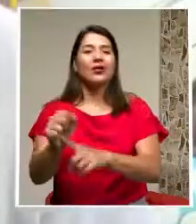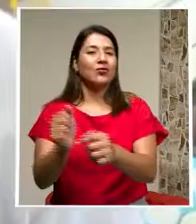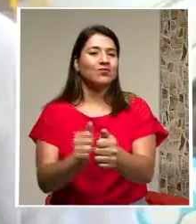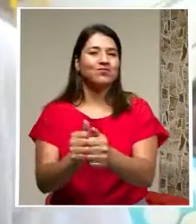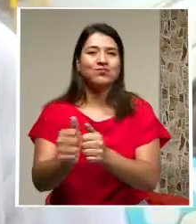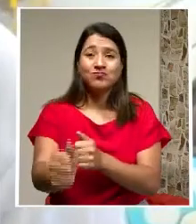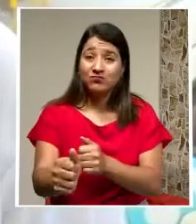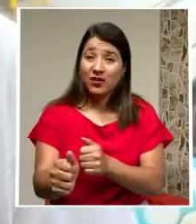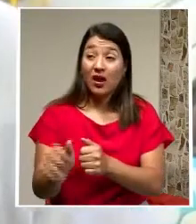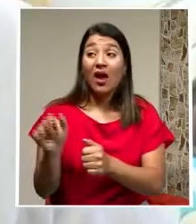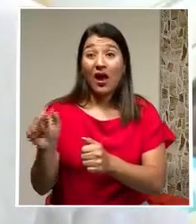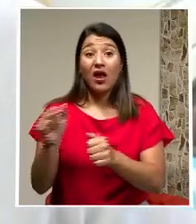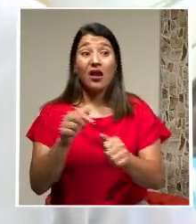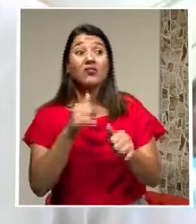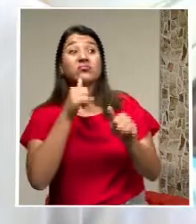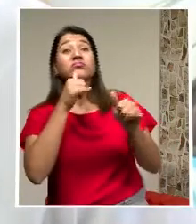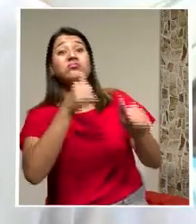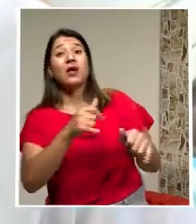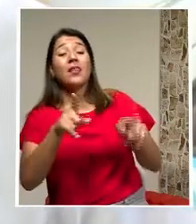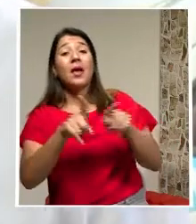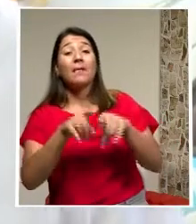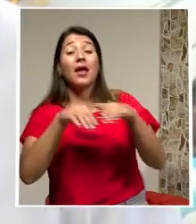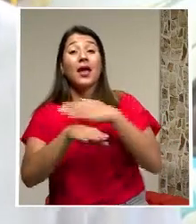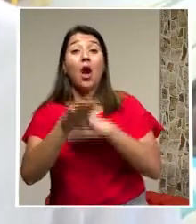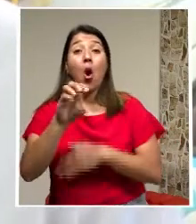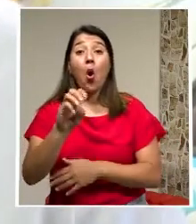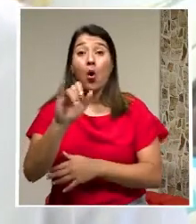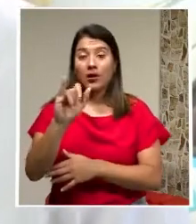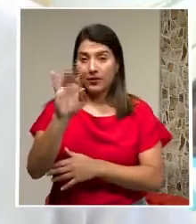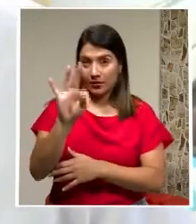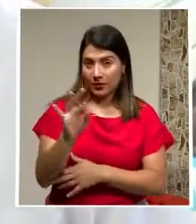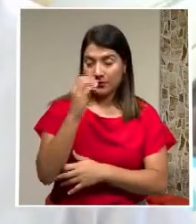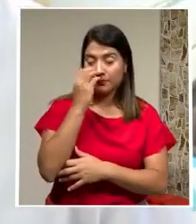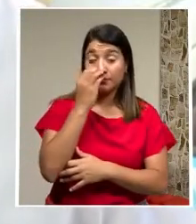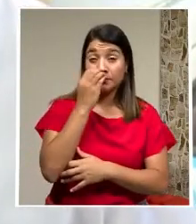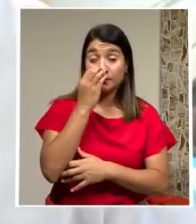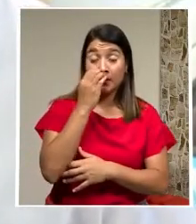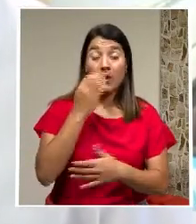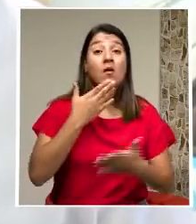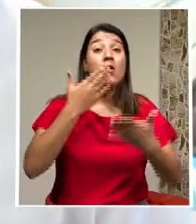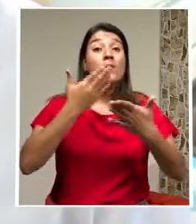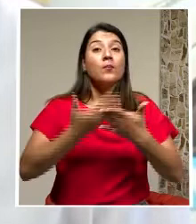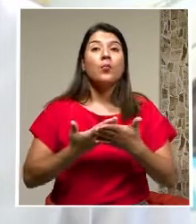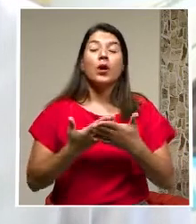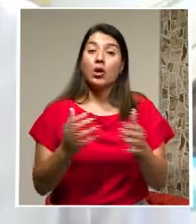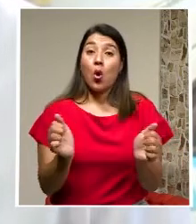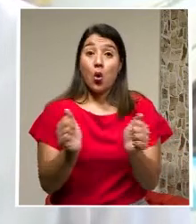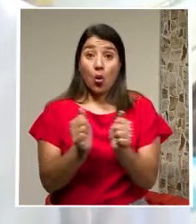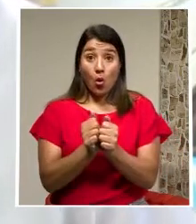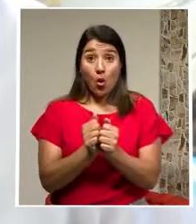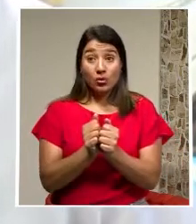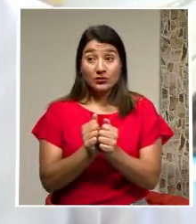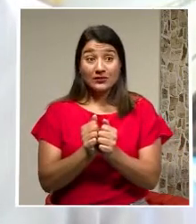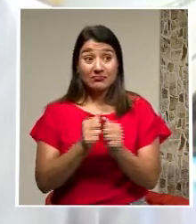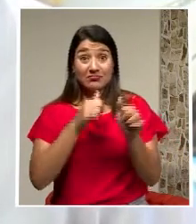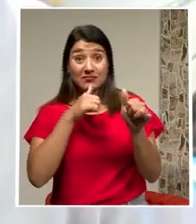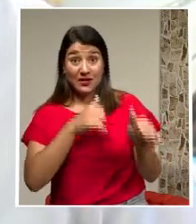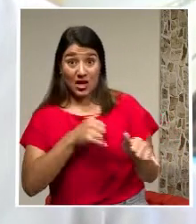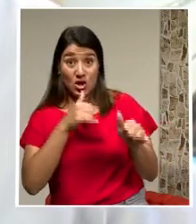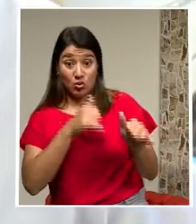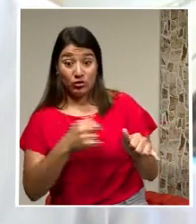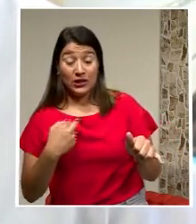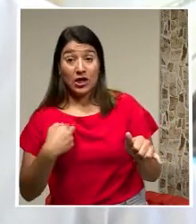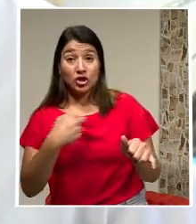bueno básicamente lo que nosotros estamos tratando aquí de hacer notar con estas denuncias que hemos estado haciendo es